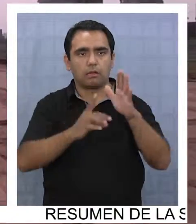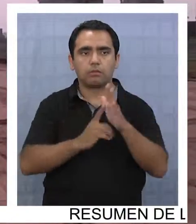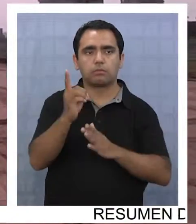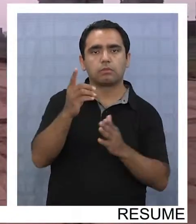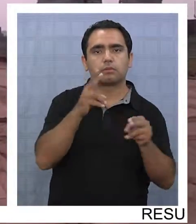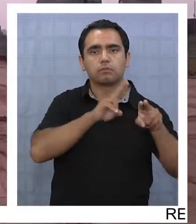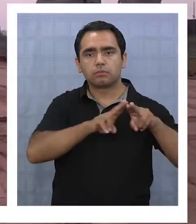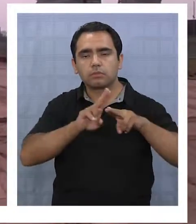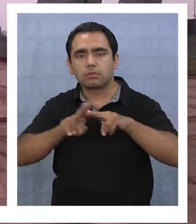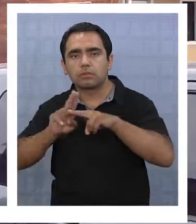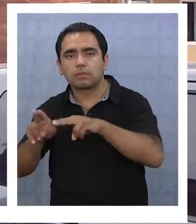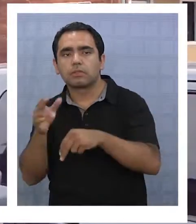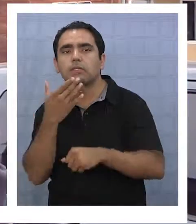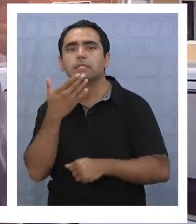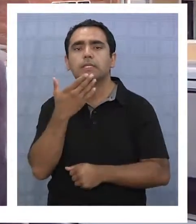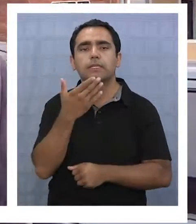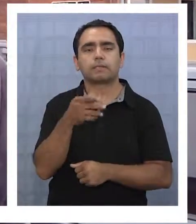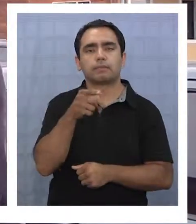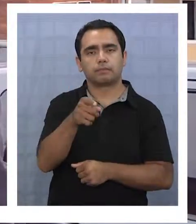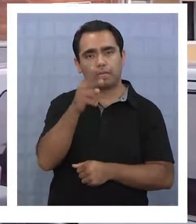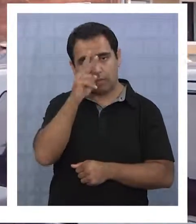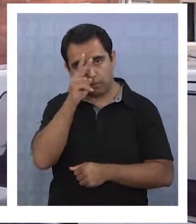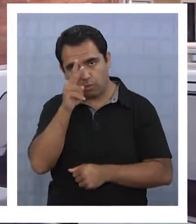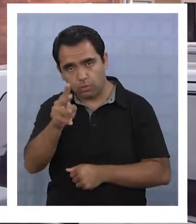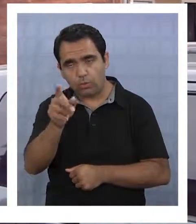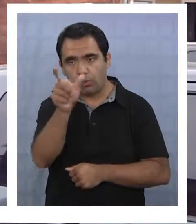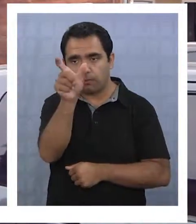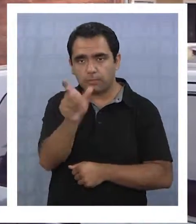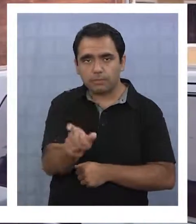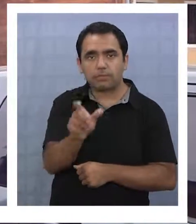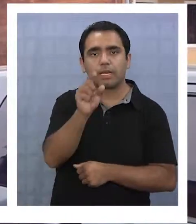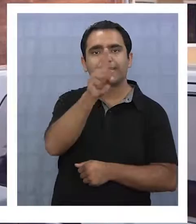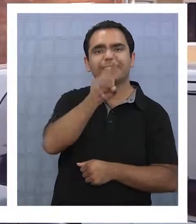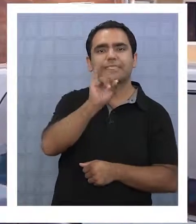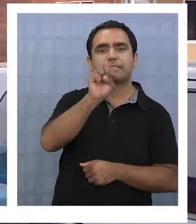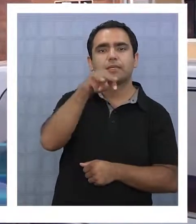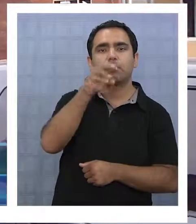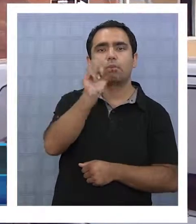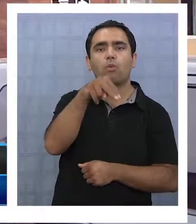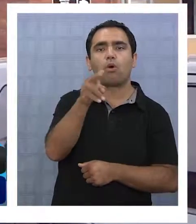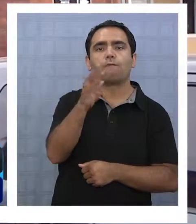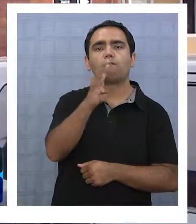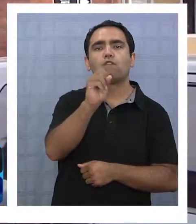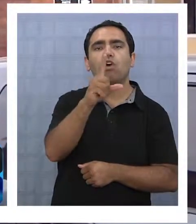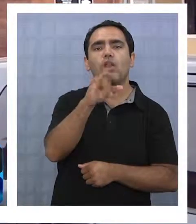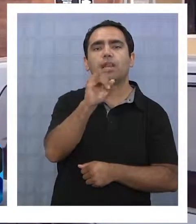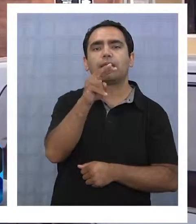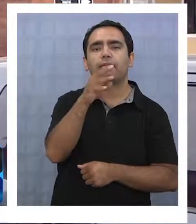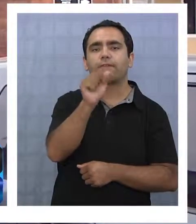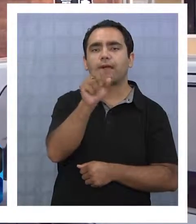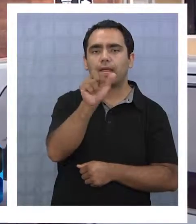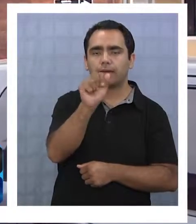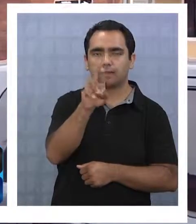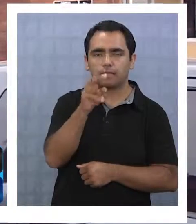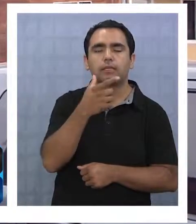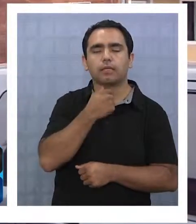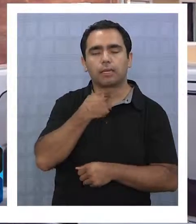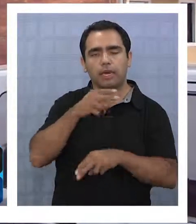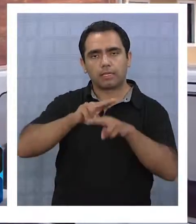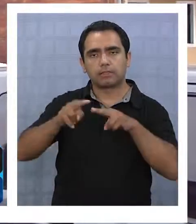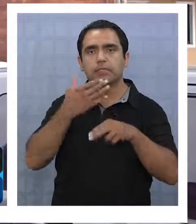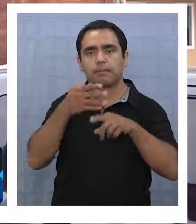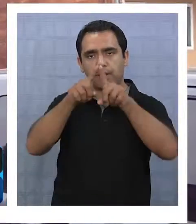con participación de dignatarios de países vecinos, un busto que homenajee a Simón Bolívar, como